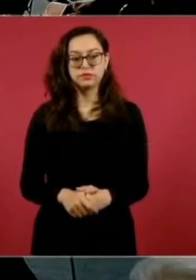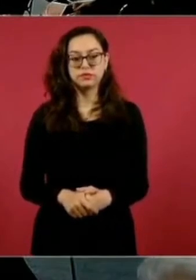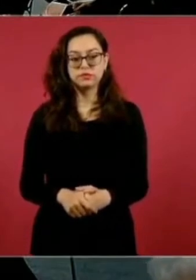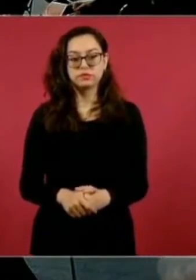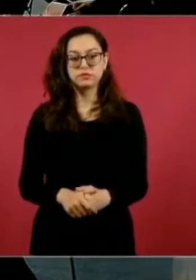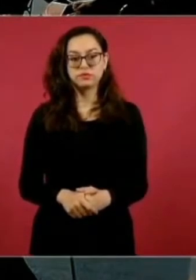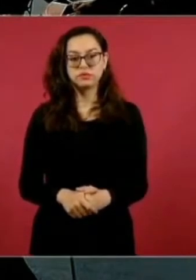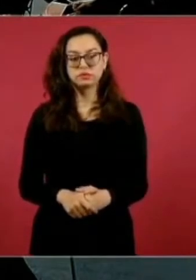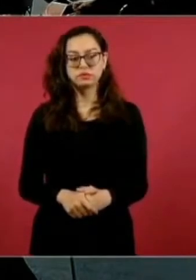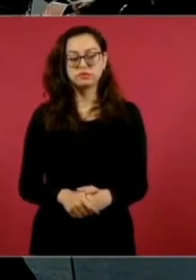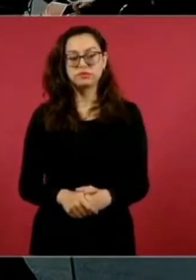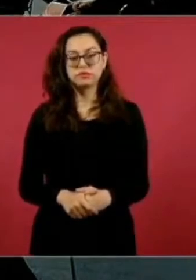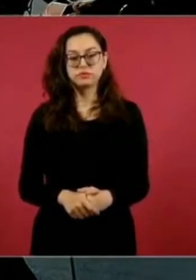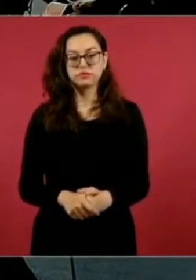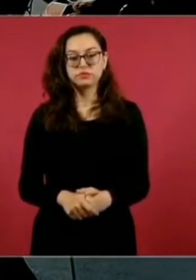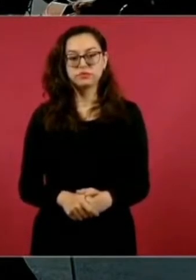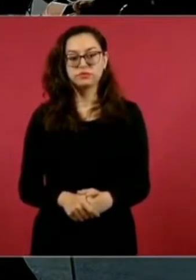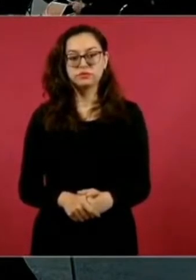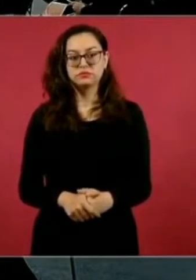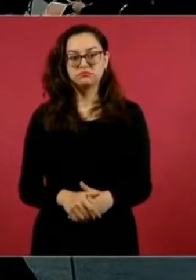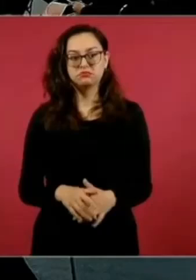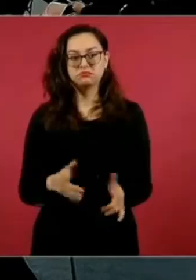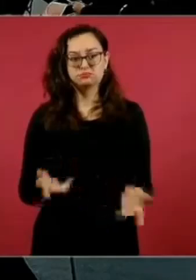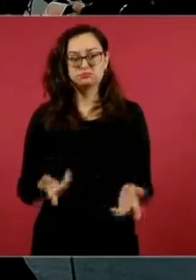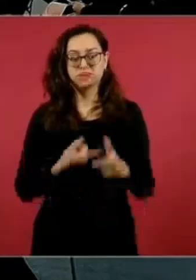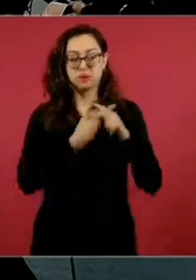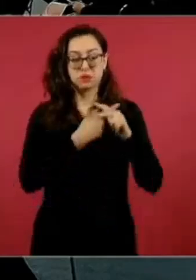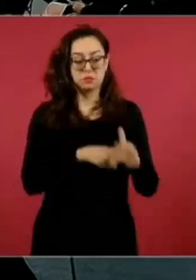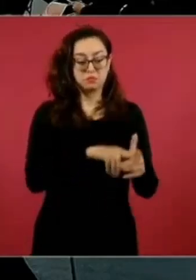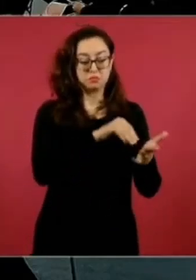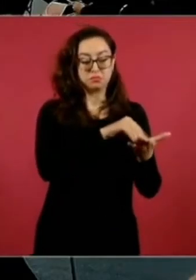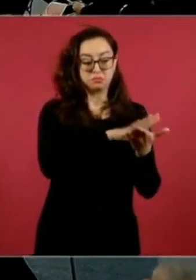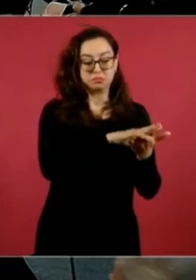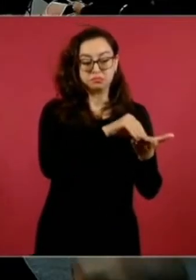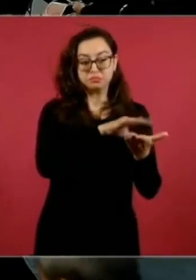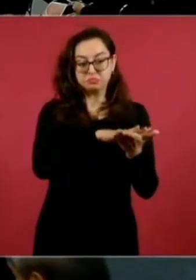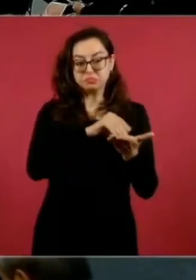inició el registro. Ahora,